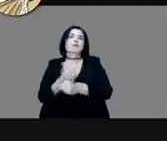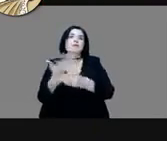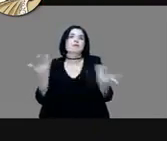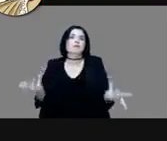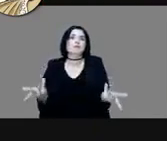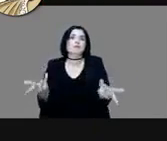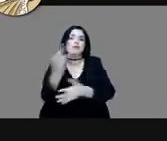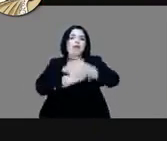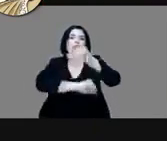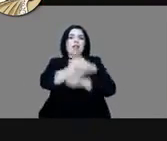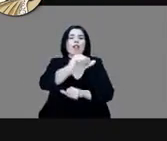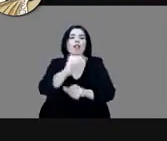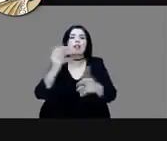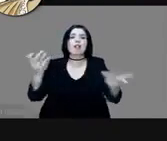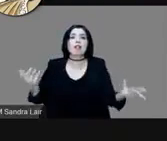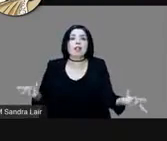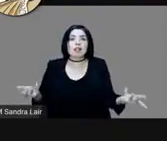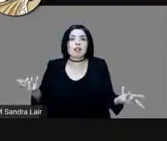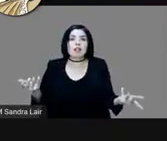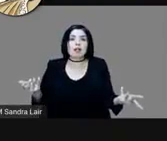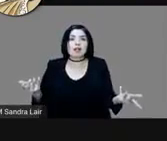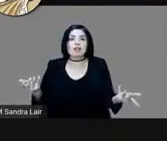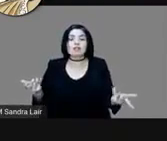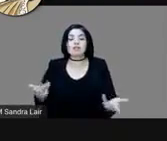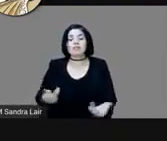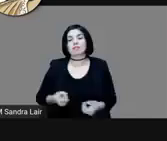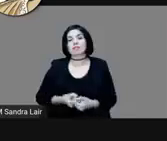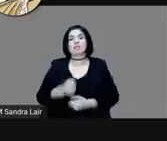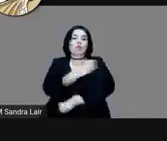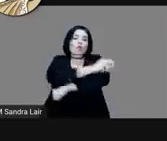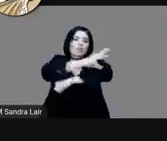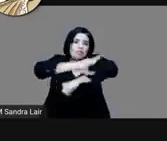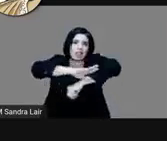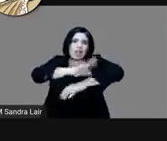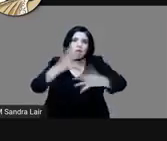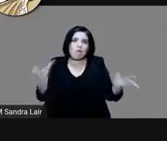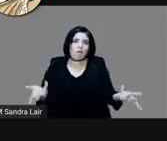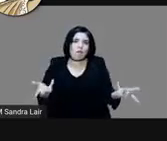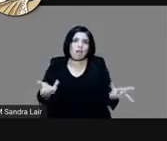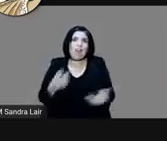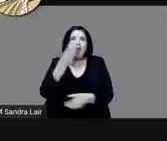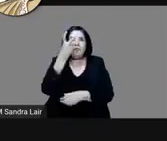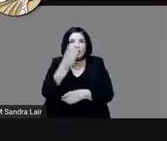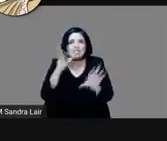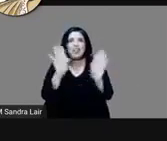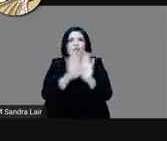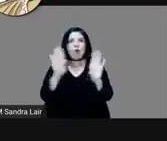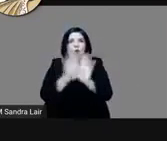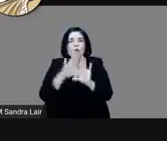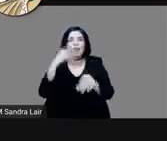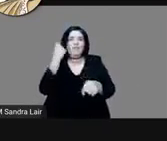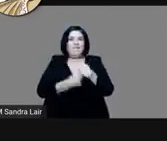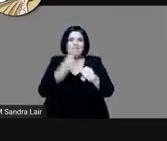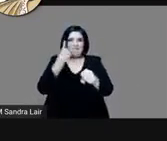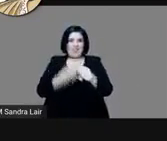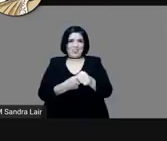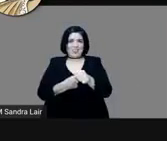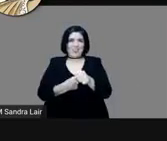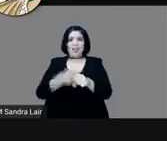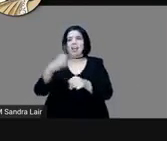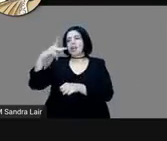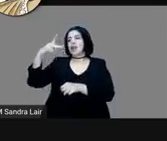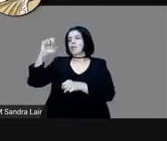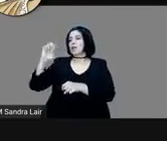monarca que es precisamente Cuitláhuac. Por esta peste que trae, dicen que una persona que